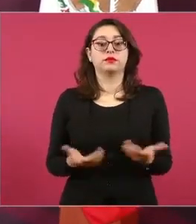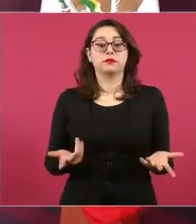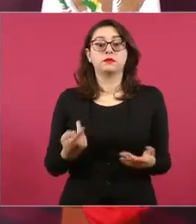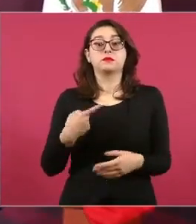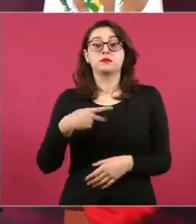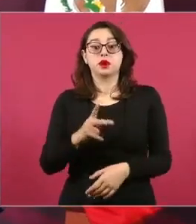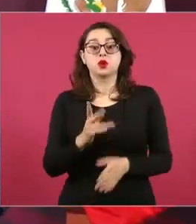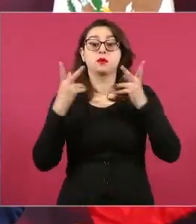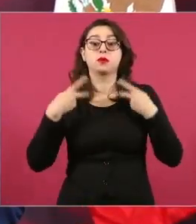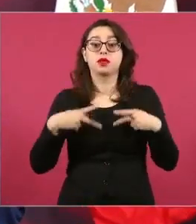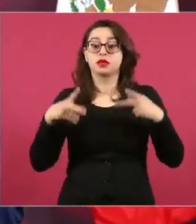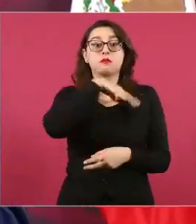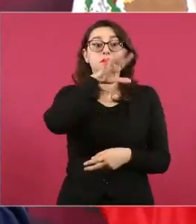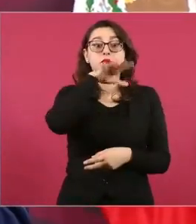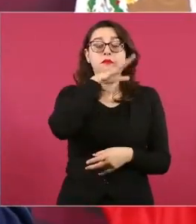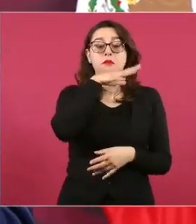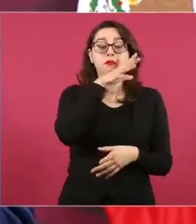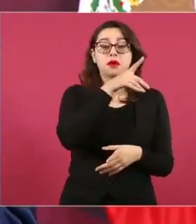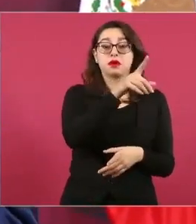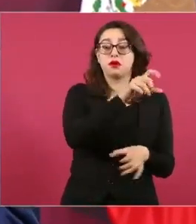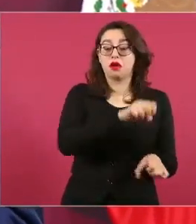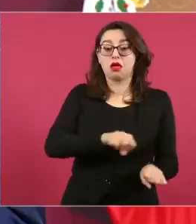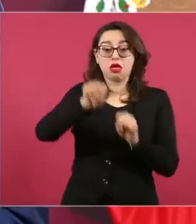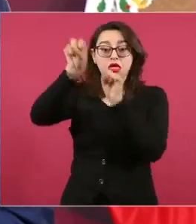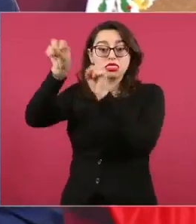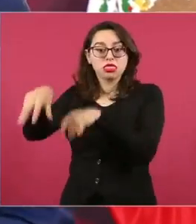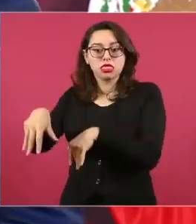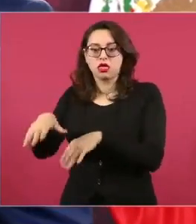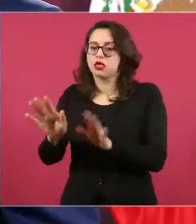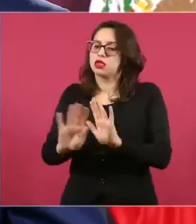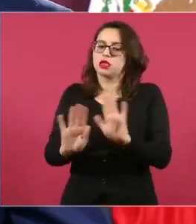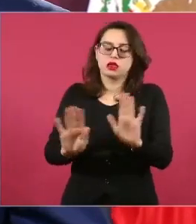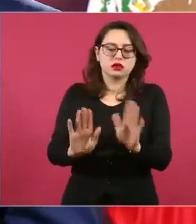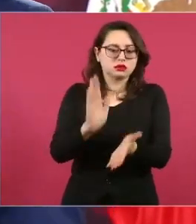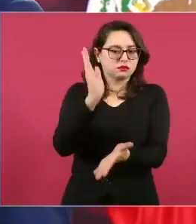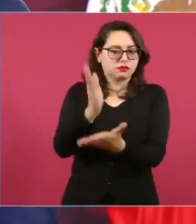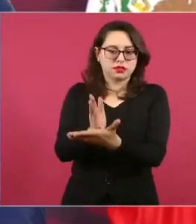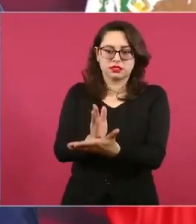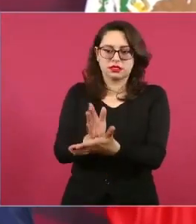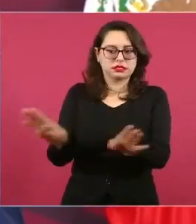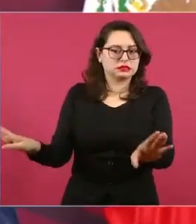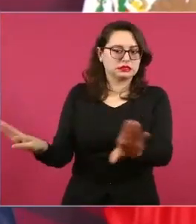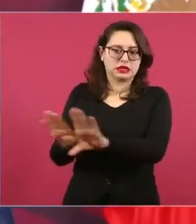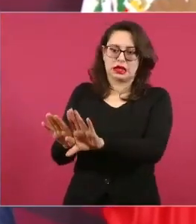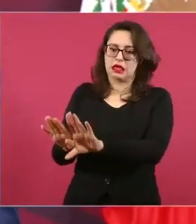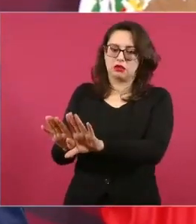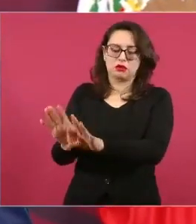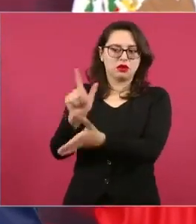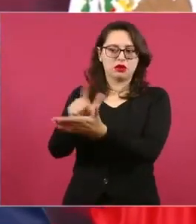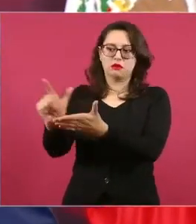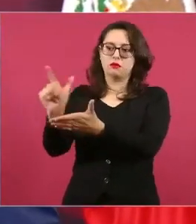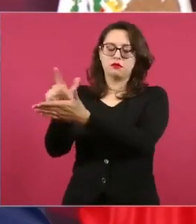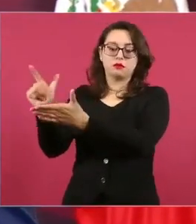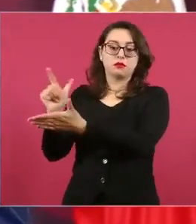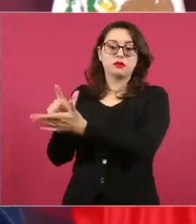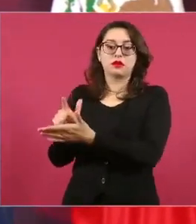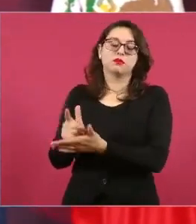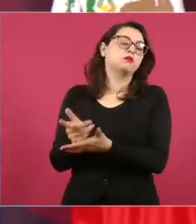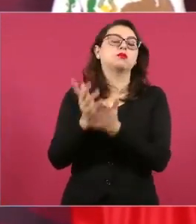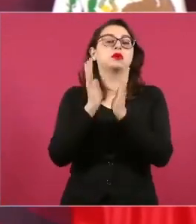ese basurero. Ya se está iniciando el depósito de basura